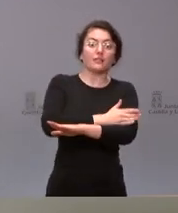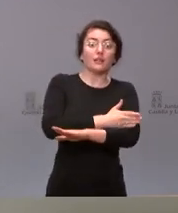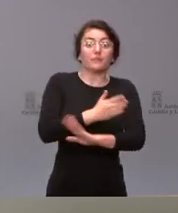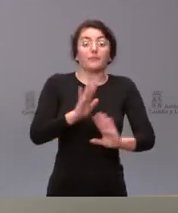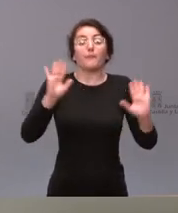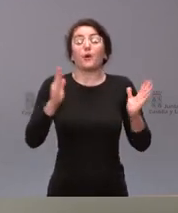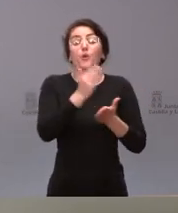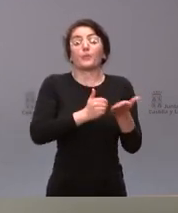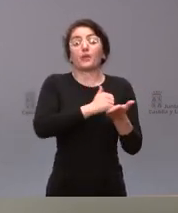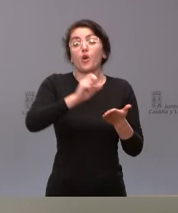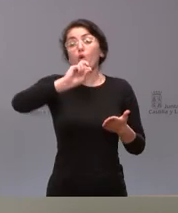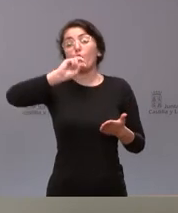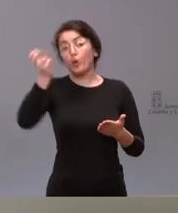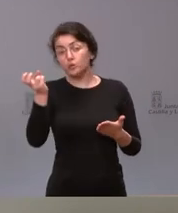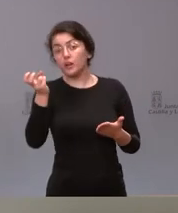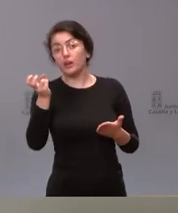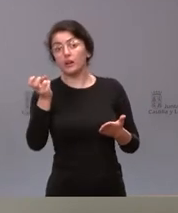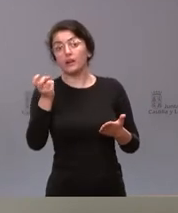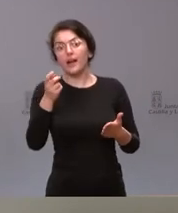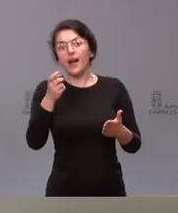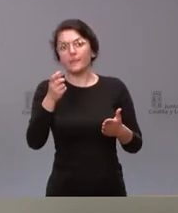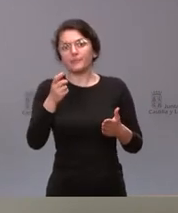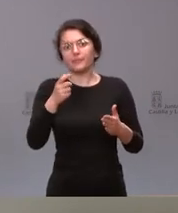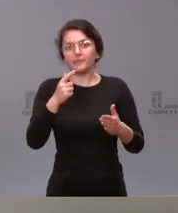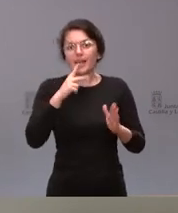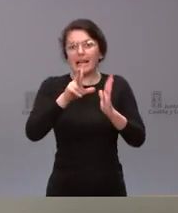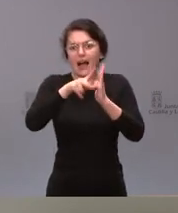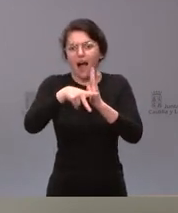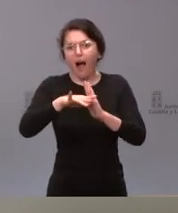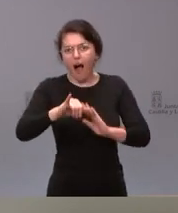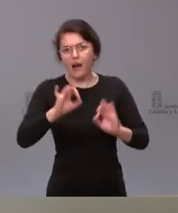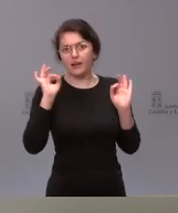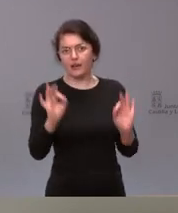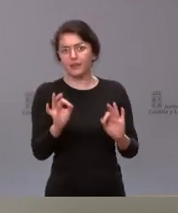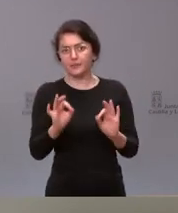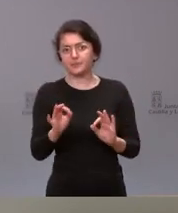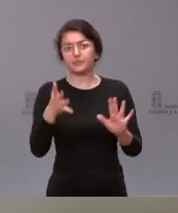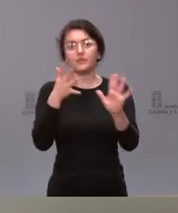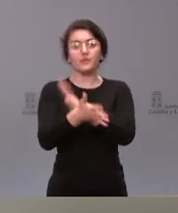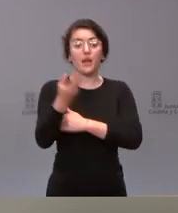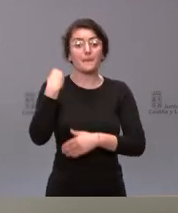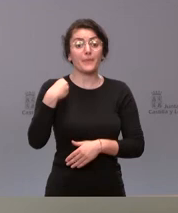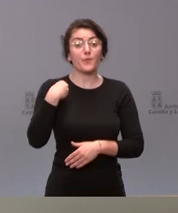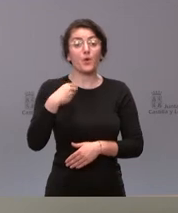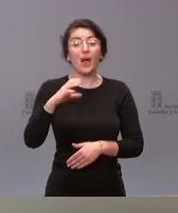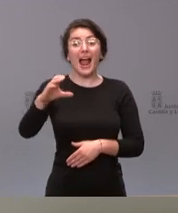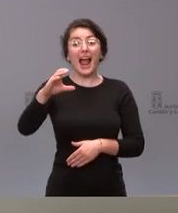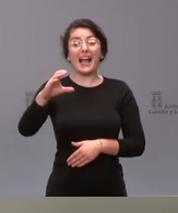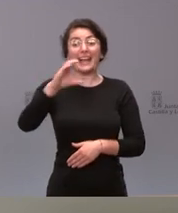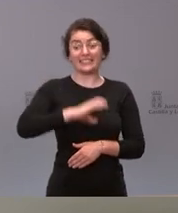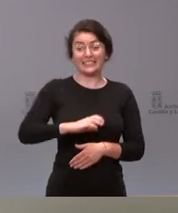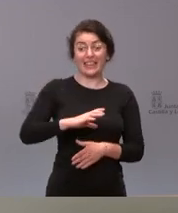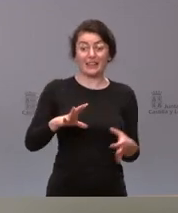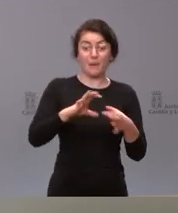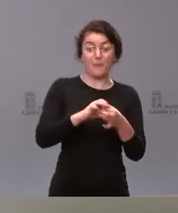más relevante que el nuestro en la materia de la gestión de la dependencia y por tanto alguna de esas cantidades del año 20 de otras comunidades autónomas se pagaron en el 21 nosotros